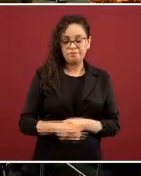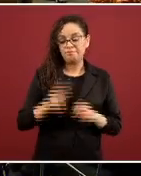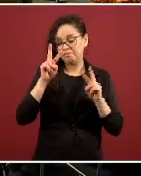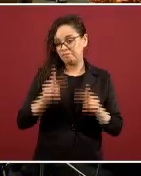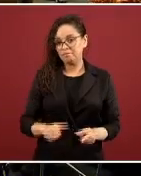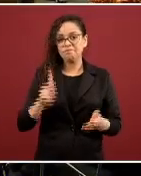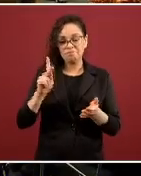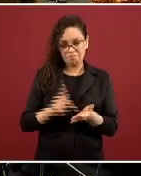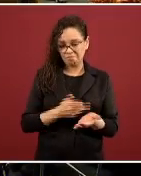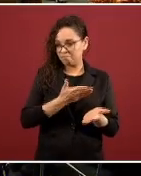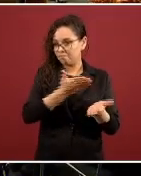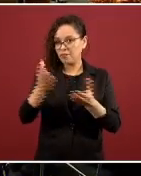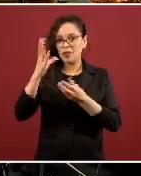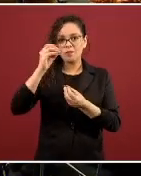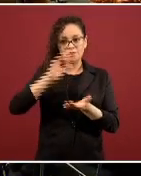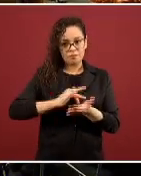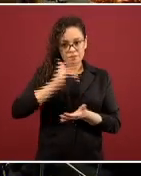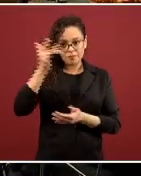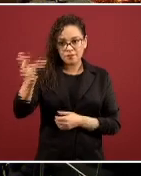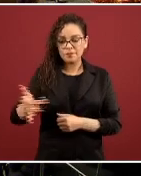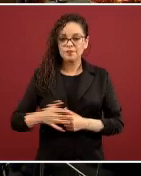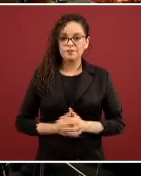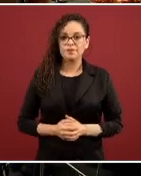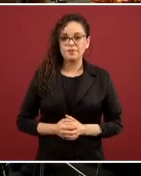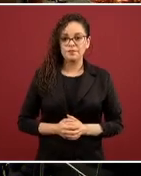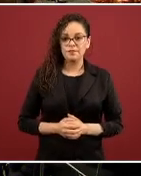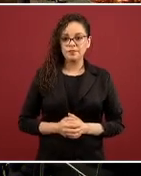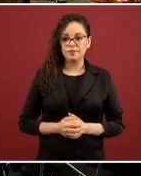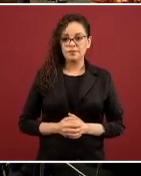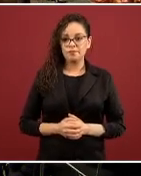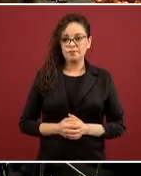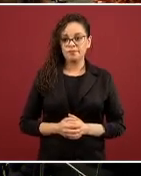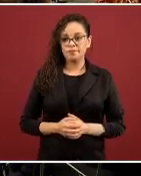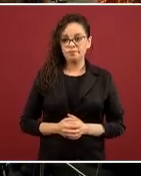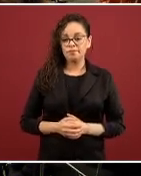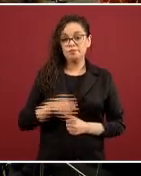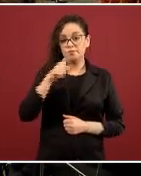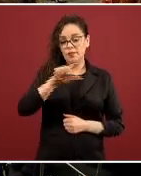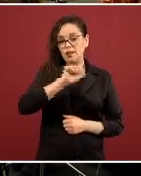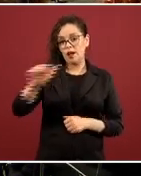y los ciudadanos, aquí no de a pie, pero en sus vehículos particulares.